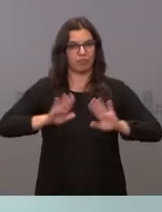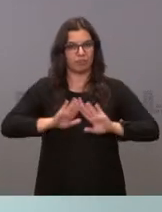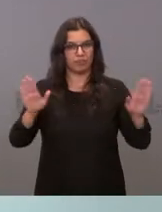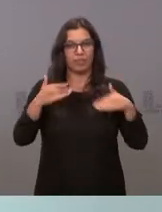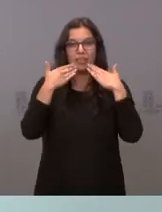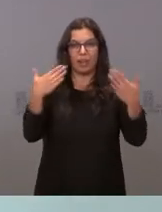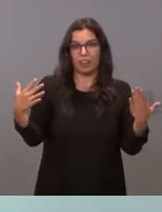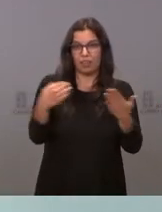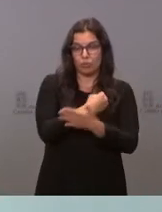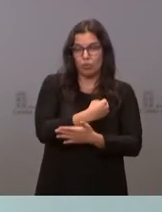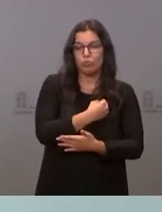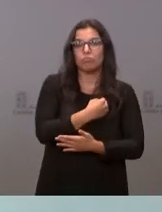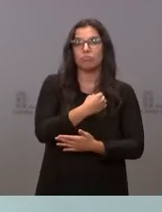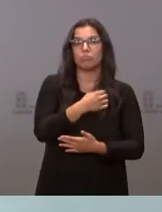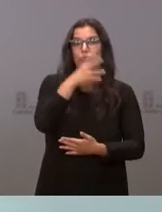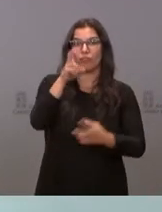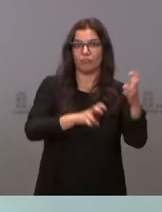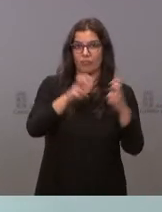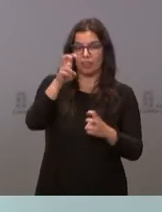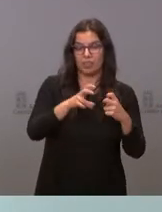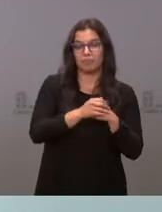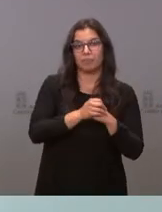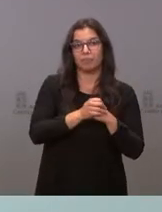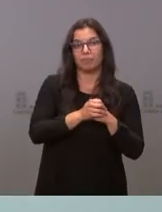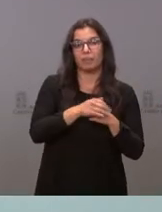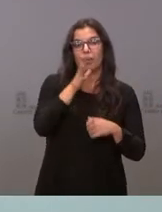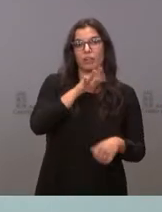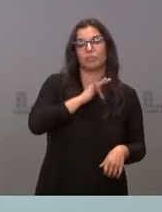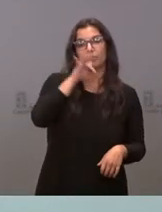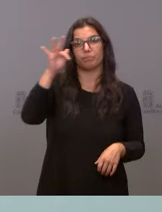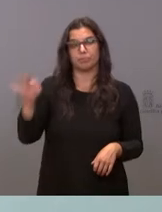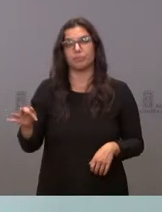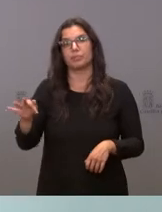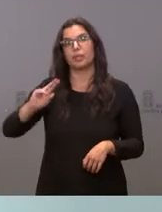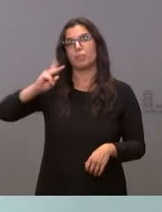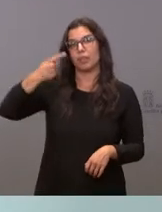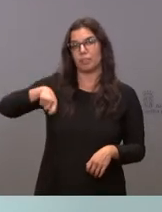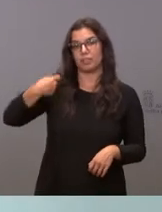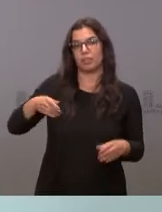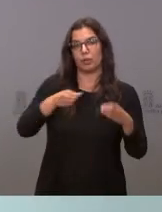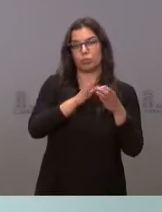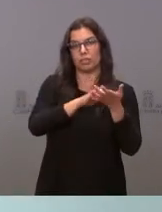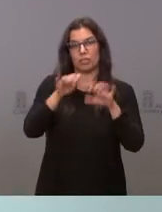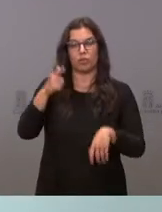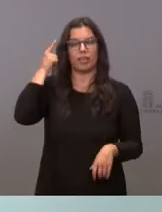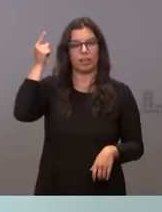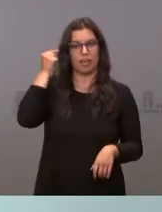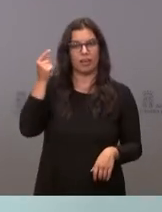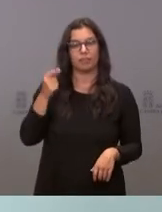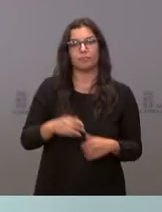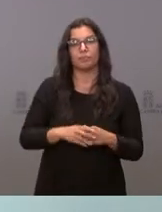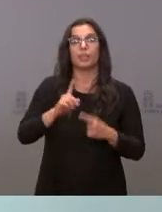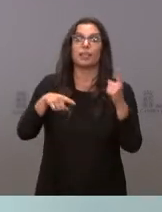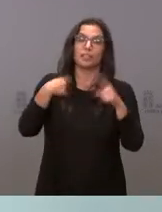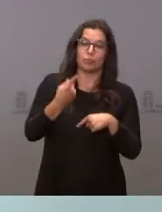agradezco a todos ustedes su asistencia y le cedo la palabra al vicepresidente de la Junta, Francisco Igea. Luego